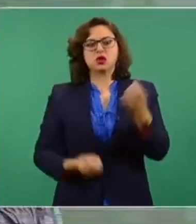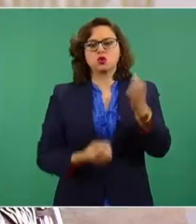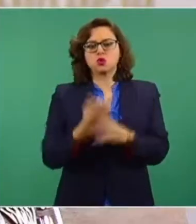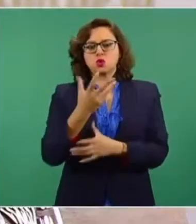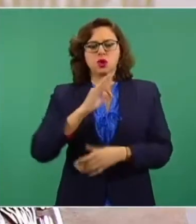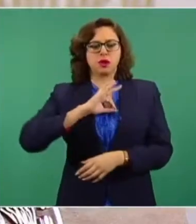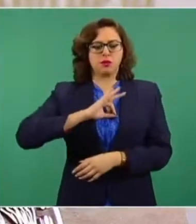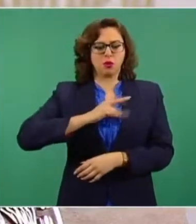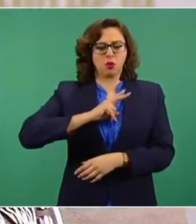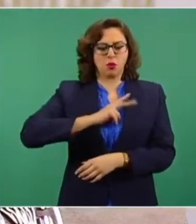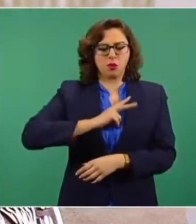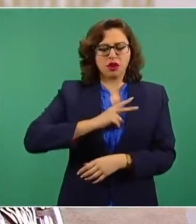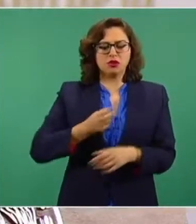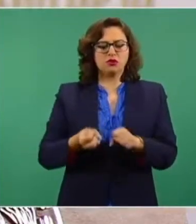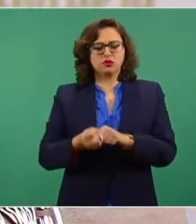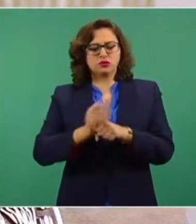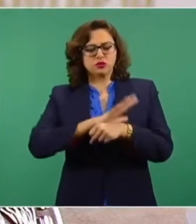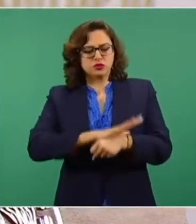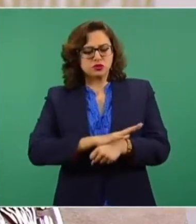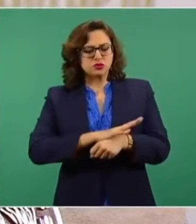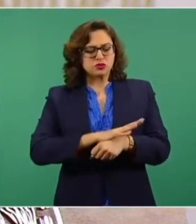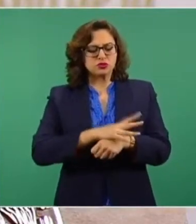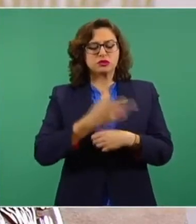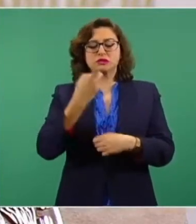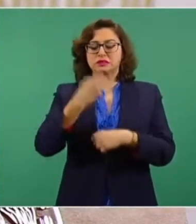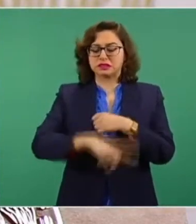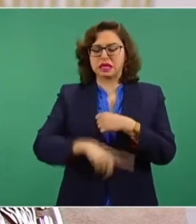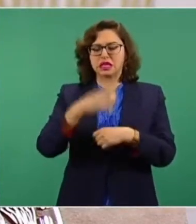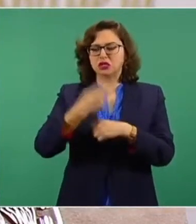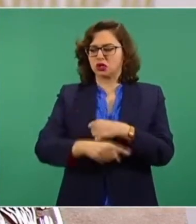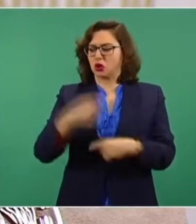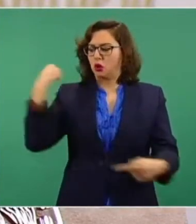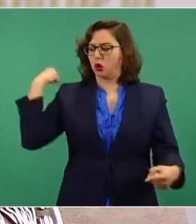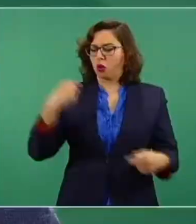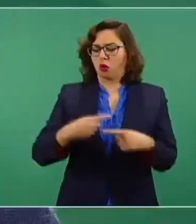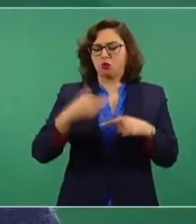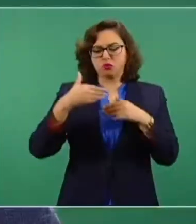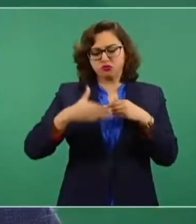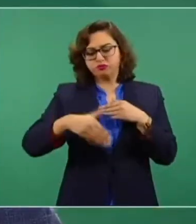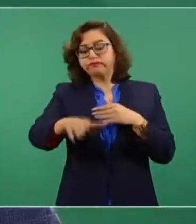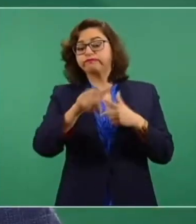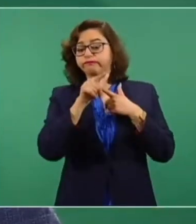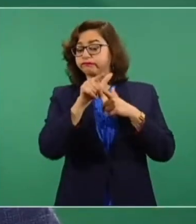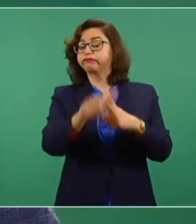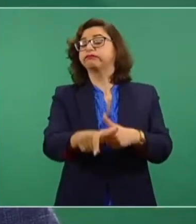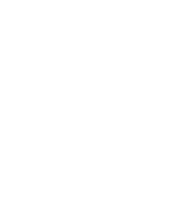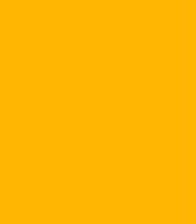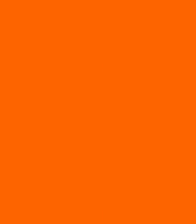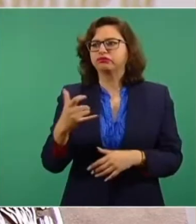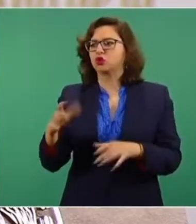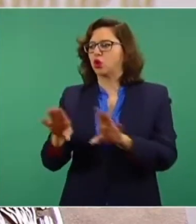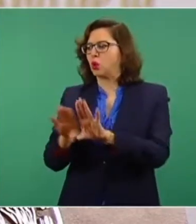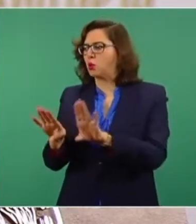causando y seguirá, espero que por menos tiempo, el virus SARS-CoV-2.